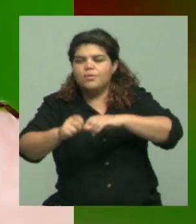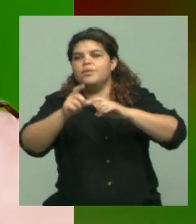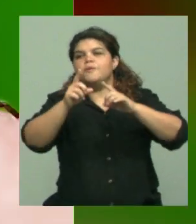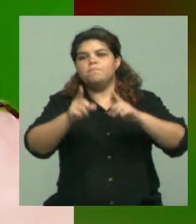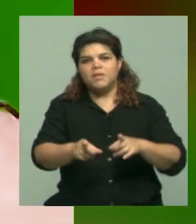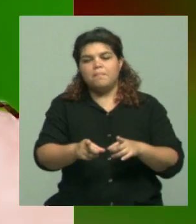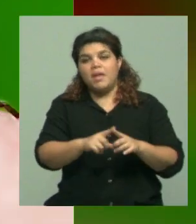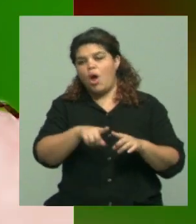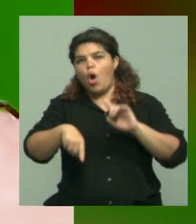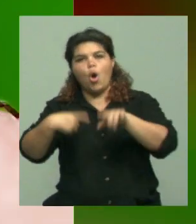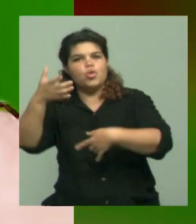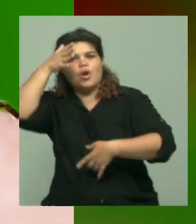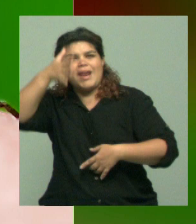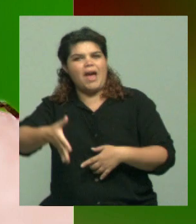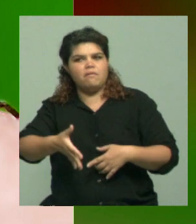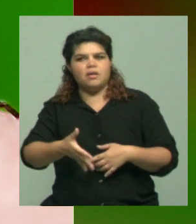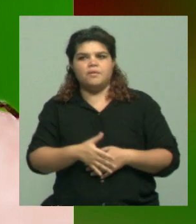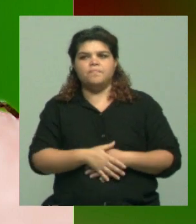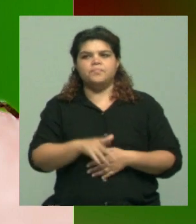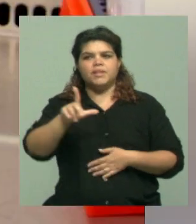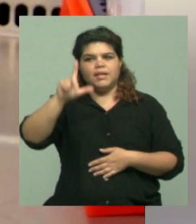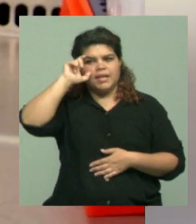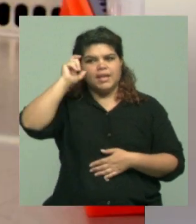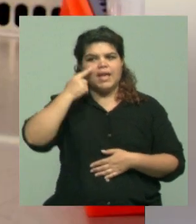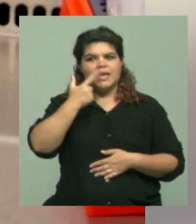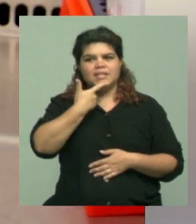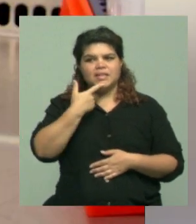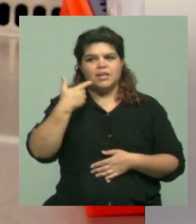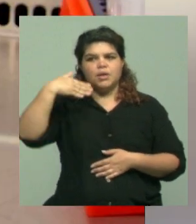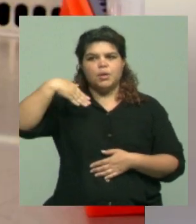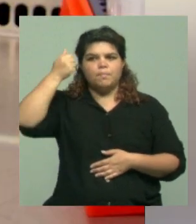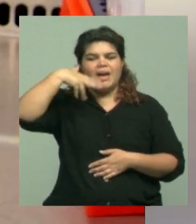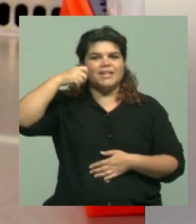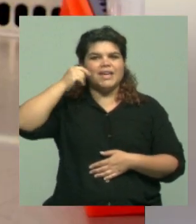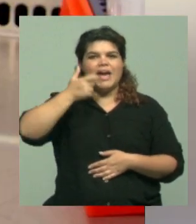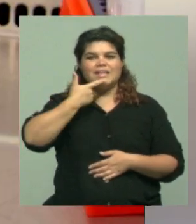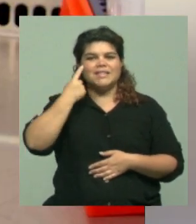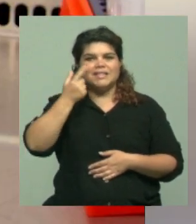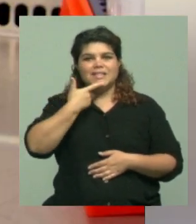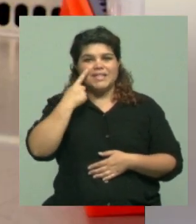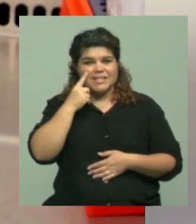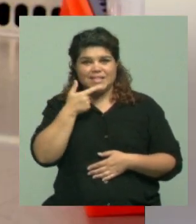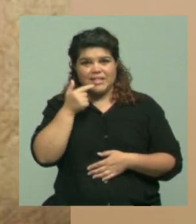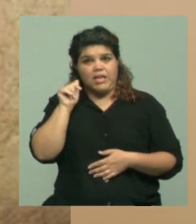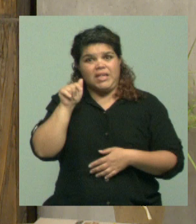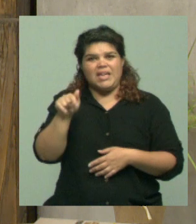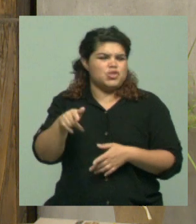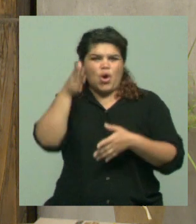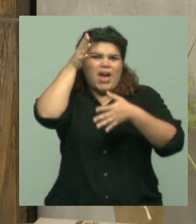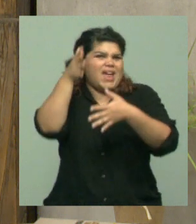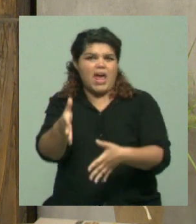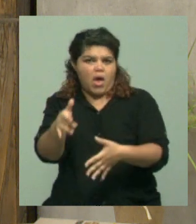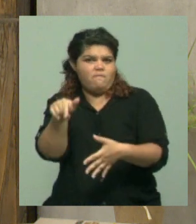Y después un caso más severo que se llama leishmaniasis visceral, que se presenta con hepatoesplenomegalia, pero afortunadamente hasta ahora no hemos tenido ningún caso